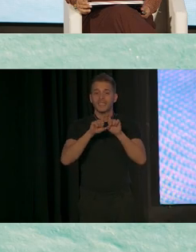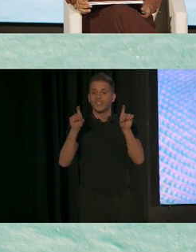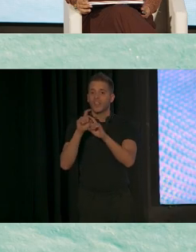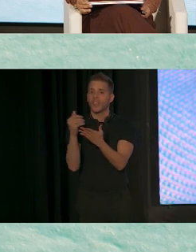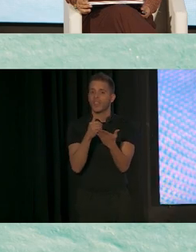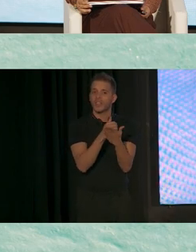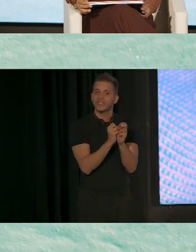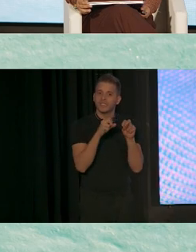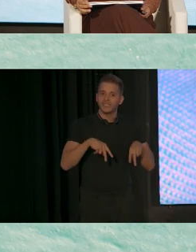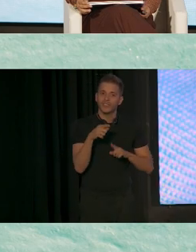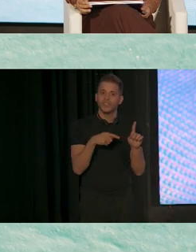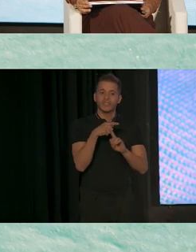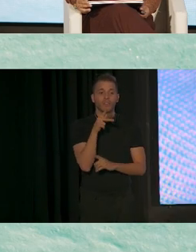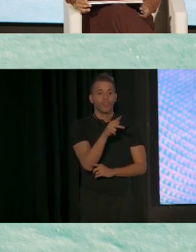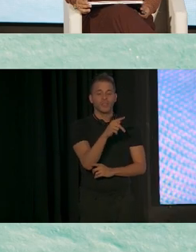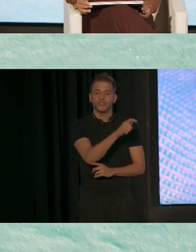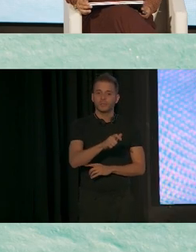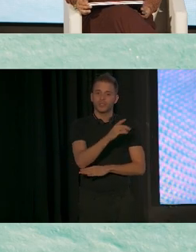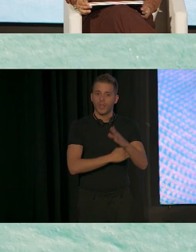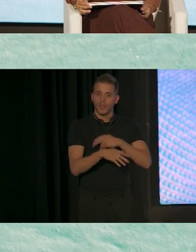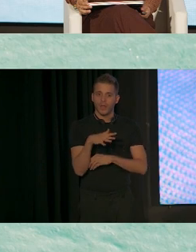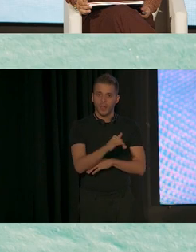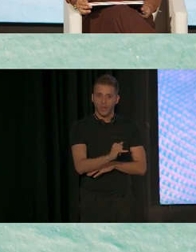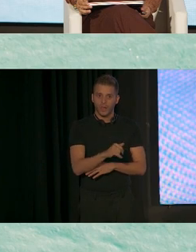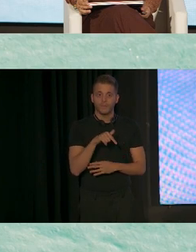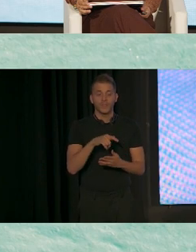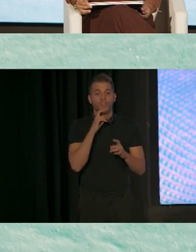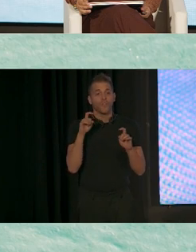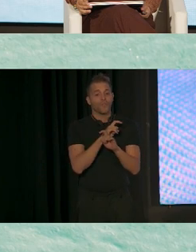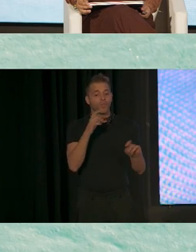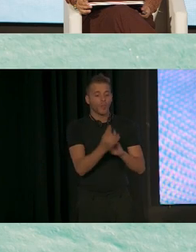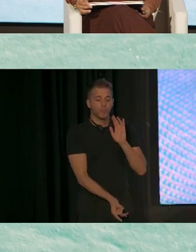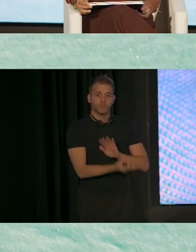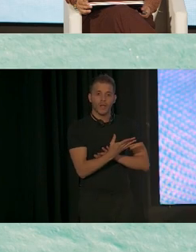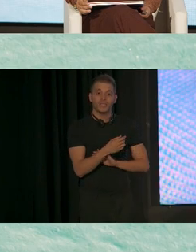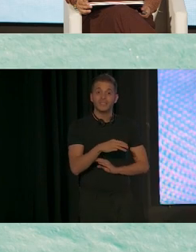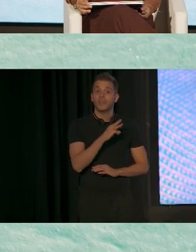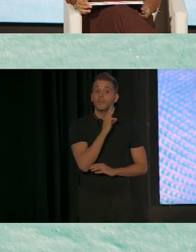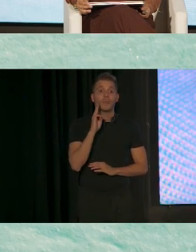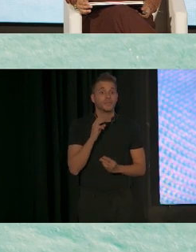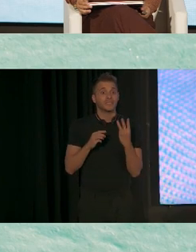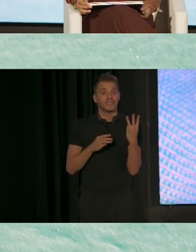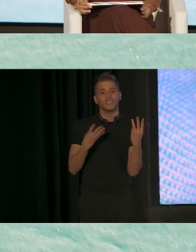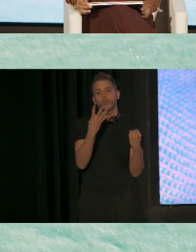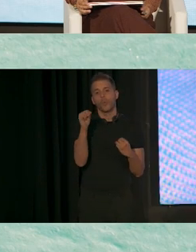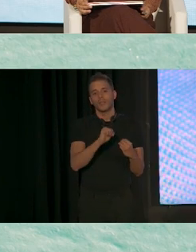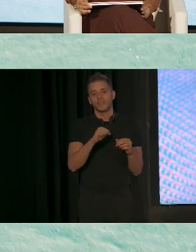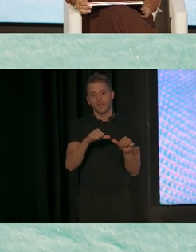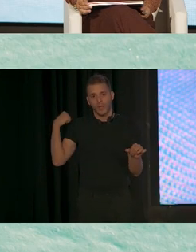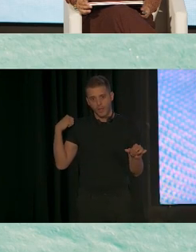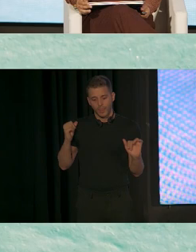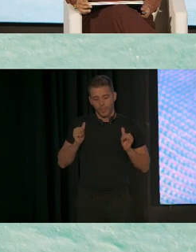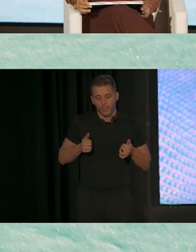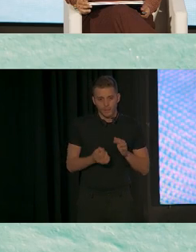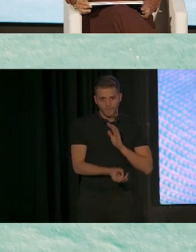para derechos de las personas con discapacidades. Fue fundada por tres madres hace 40 años atrás. Tenía sus